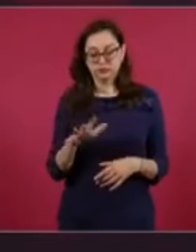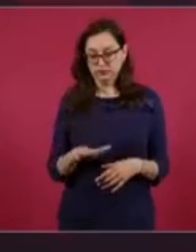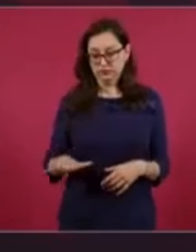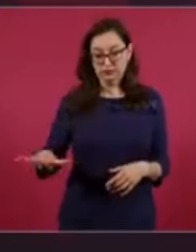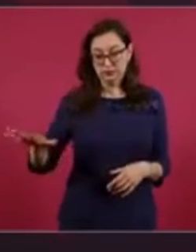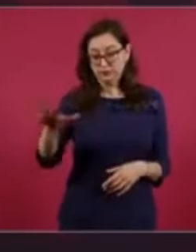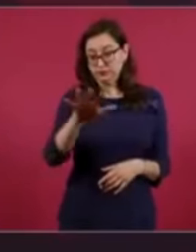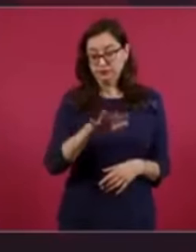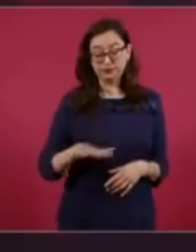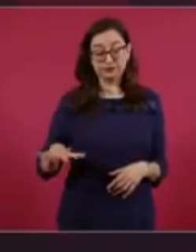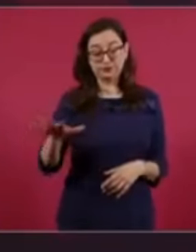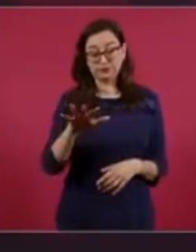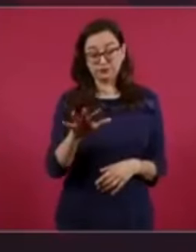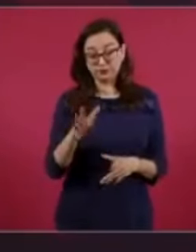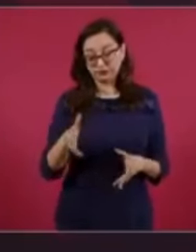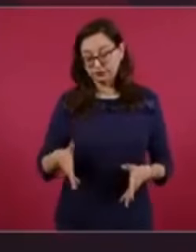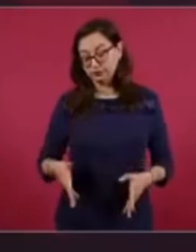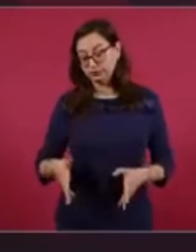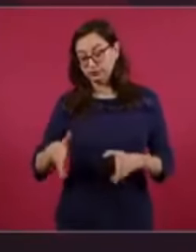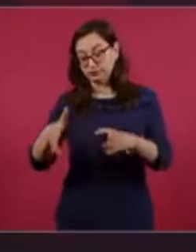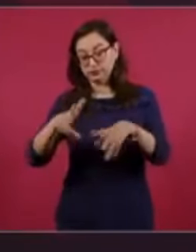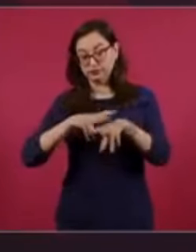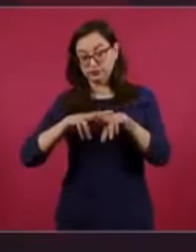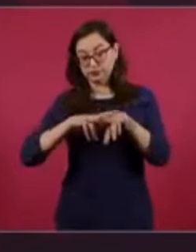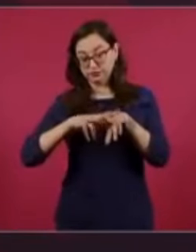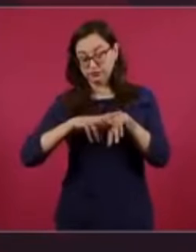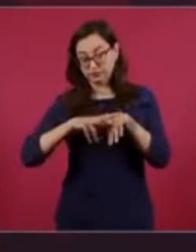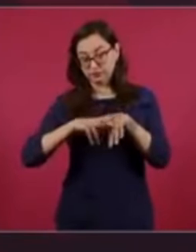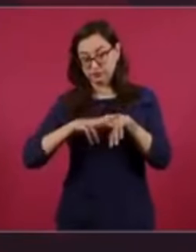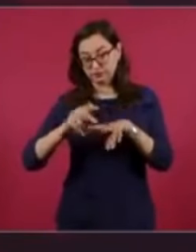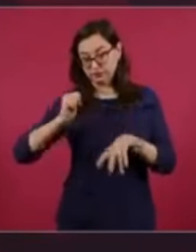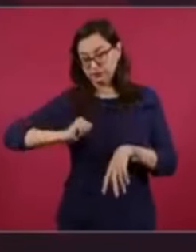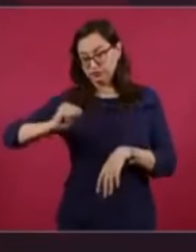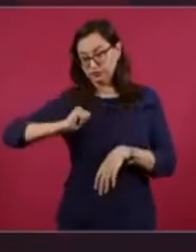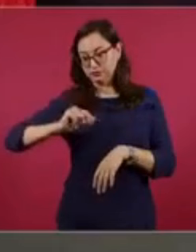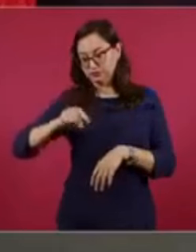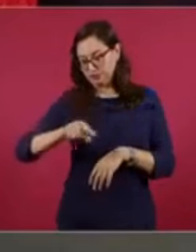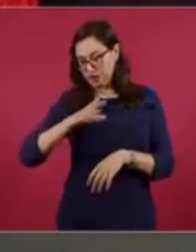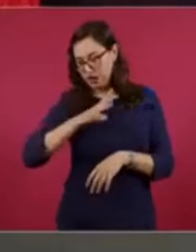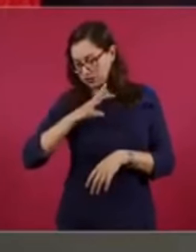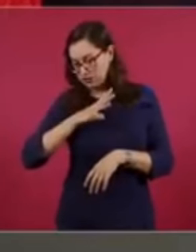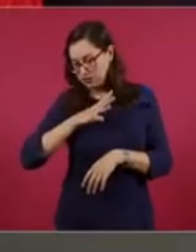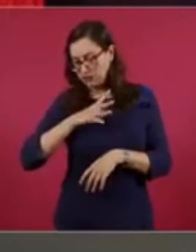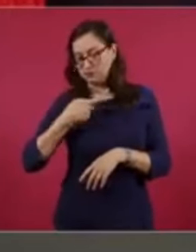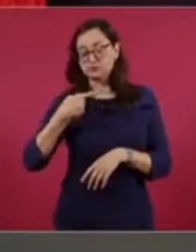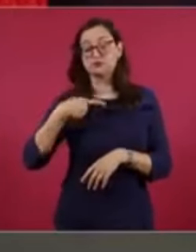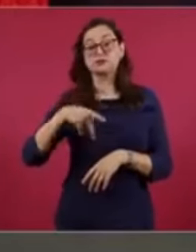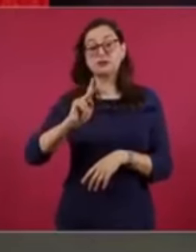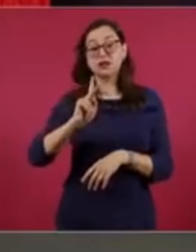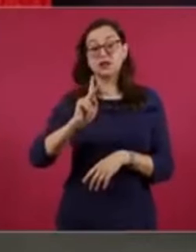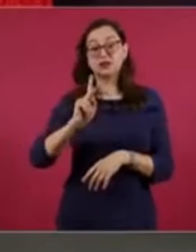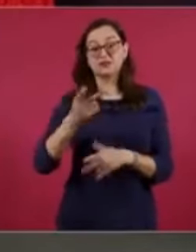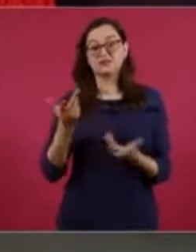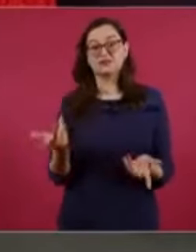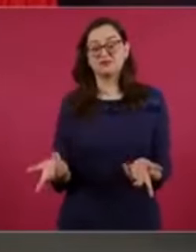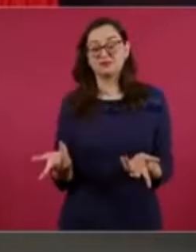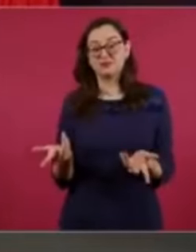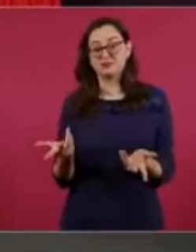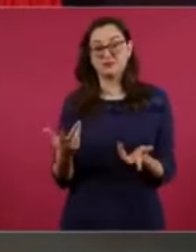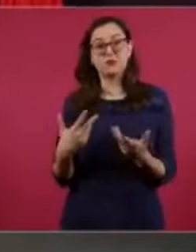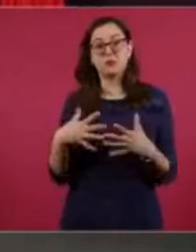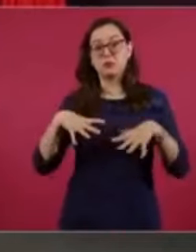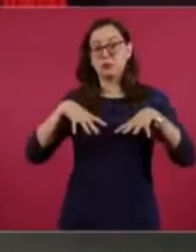la vía antigua que ya estaba invadida